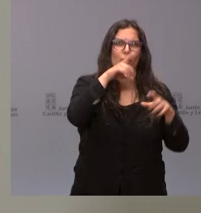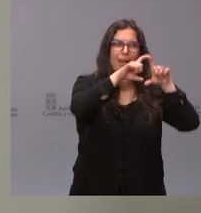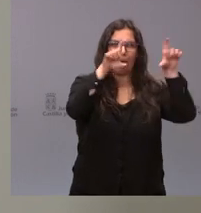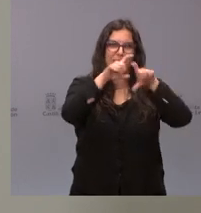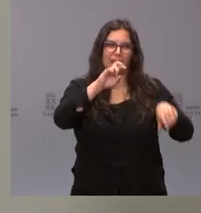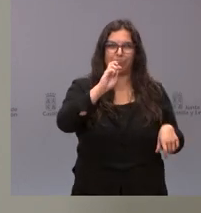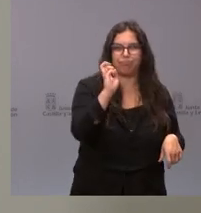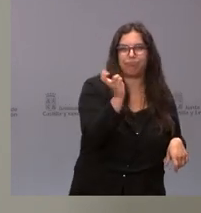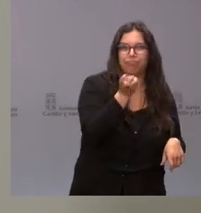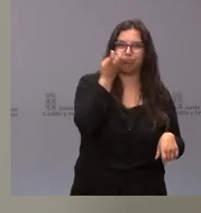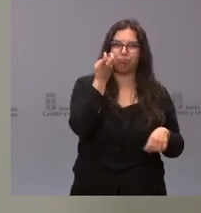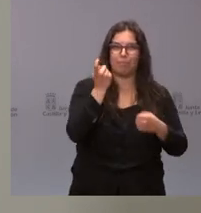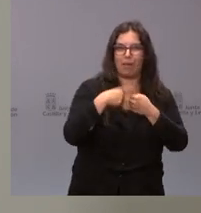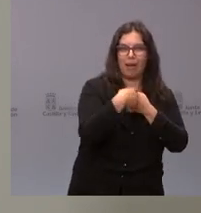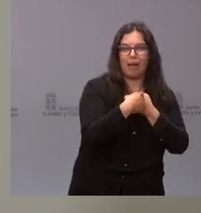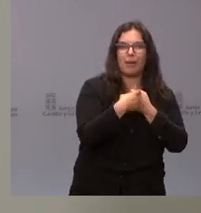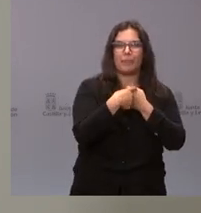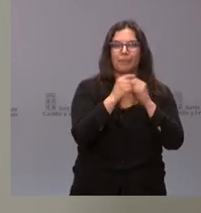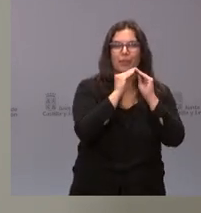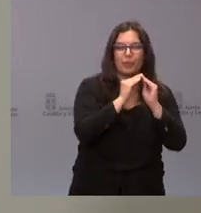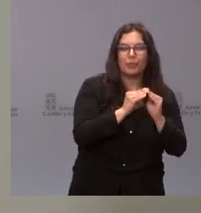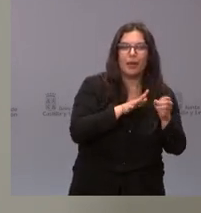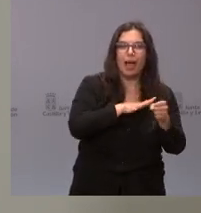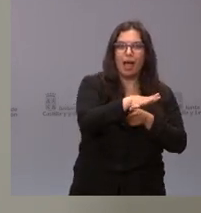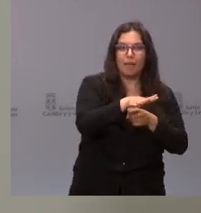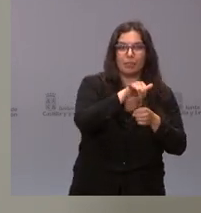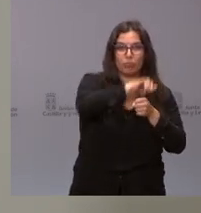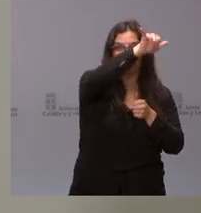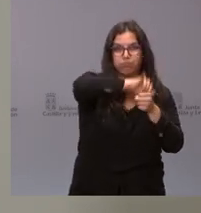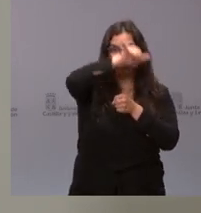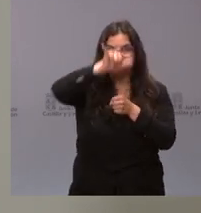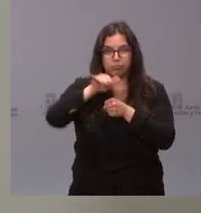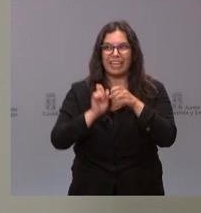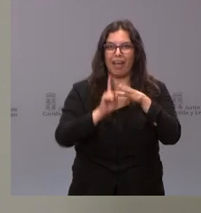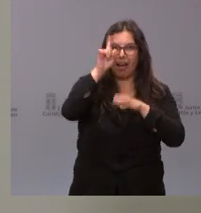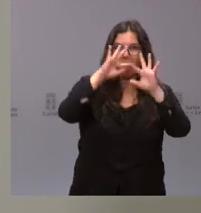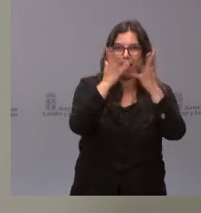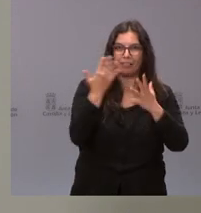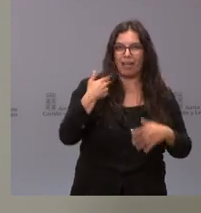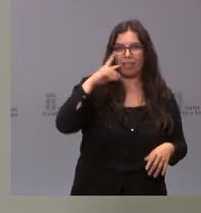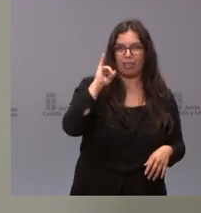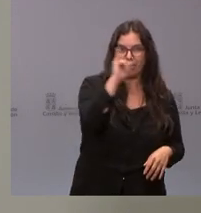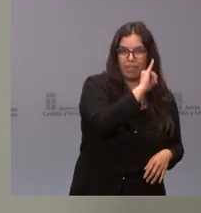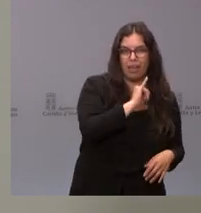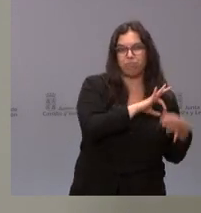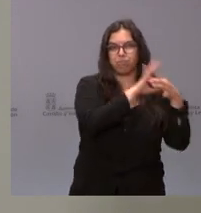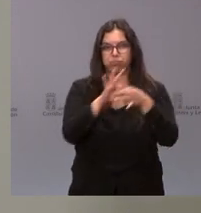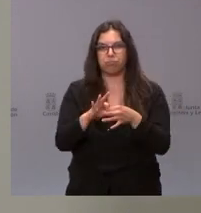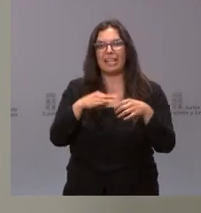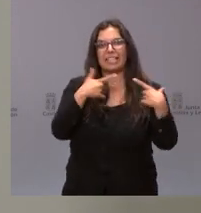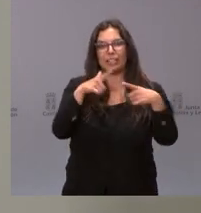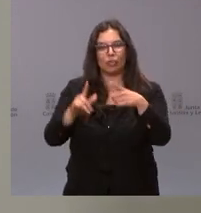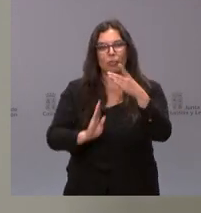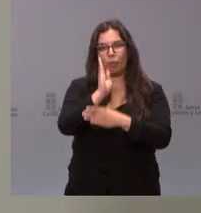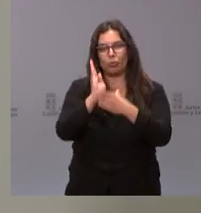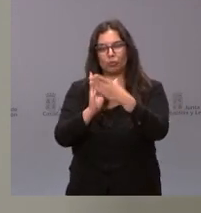que participan muy activamente en el ámbito aeronáutico y aeroespacial, también vinculadas a algunos sectores productivos, donde